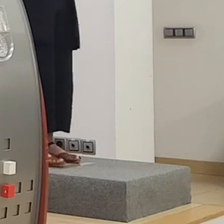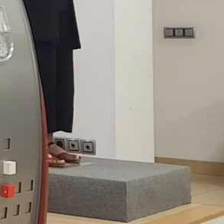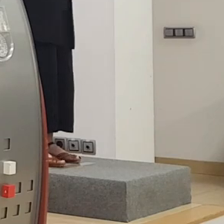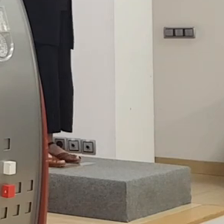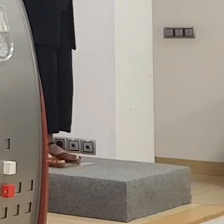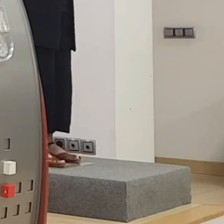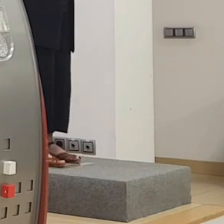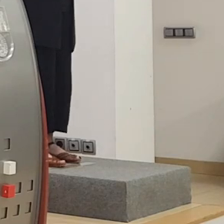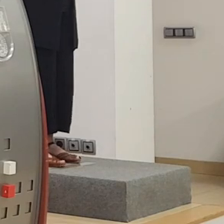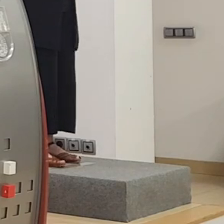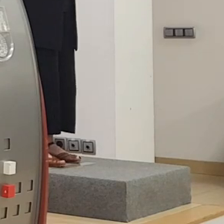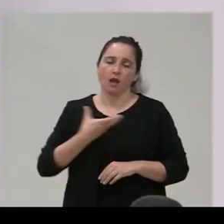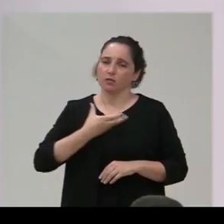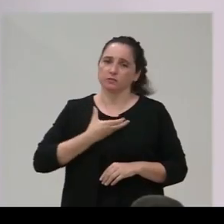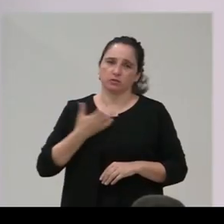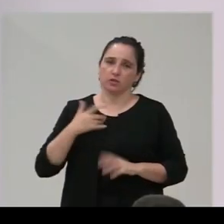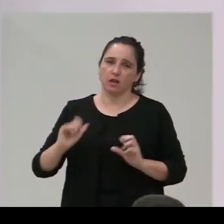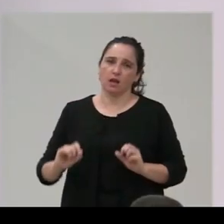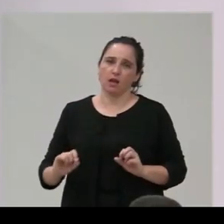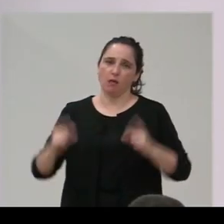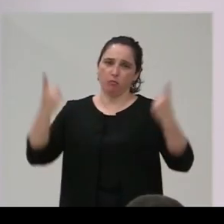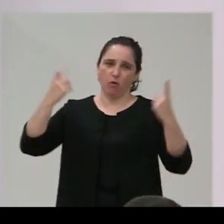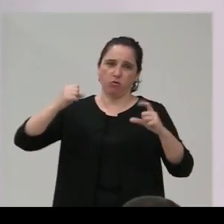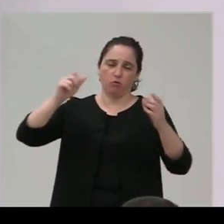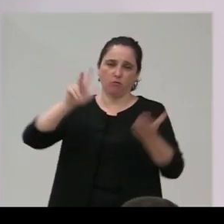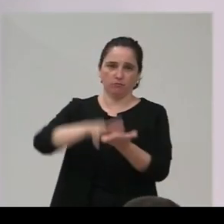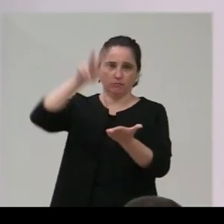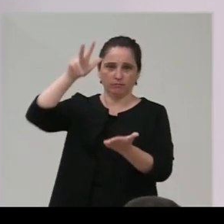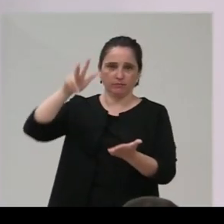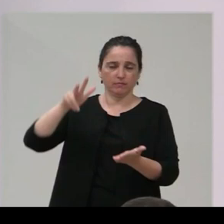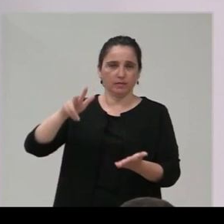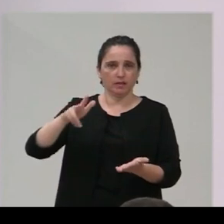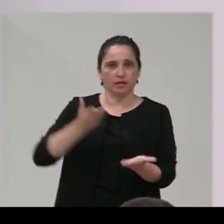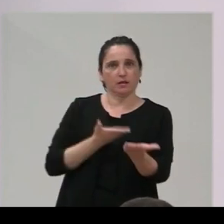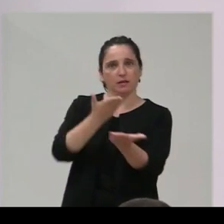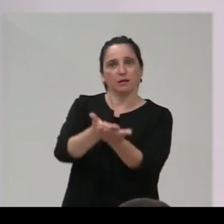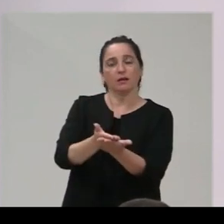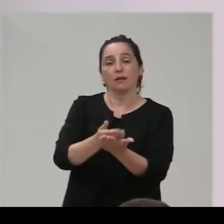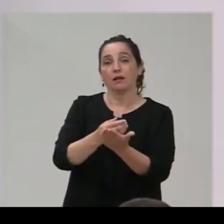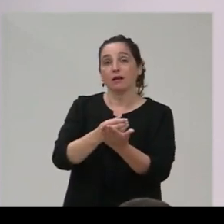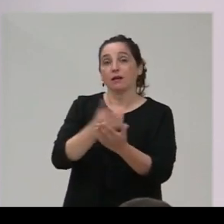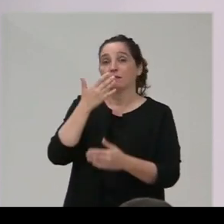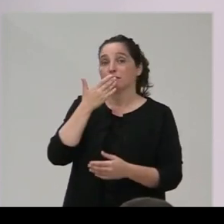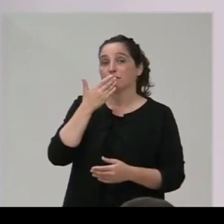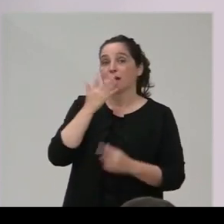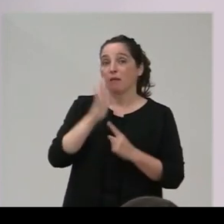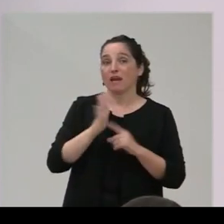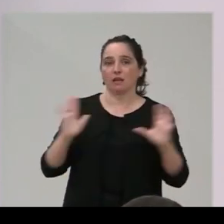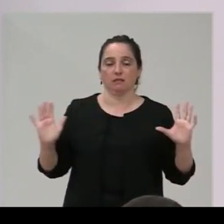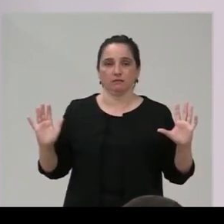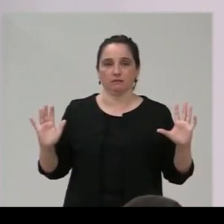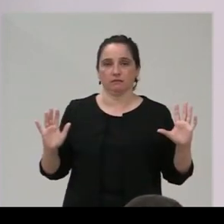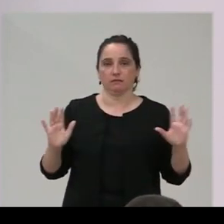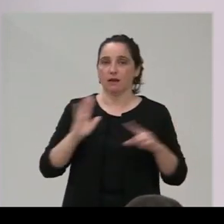El ayuntamiento ya tiene aprobado en el pleno del ayuntamiento una moción para que sea pulmón verde para que sea